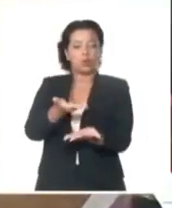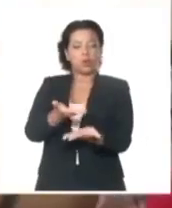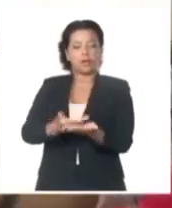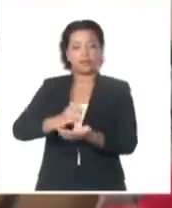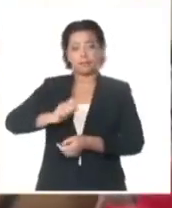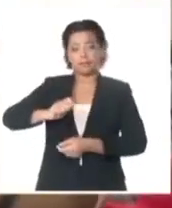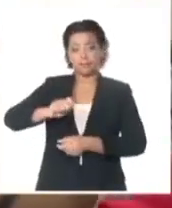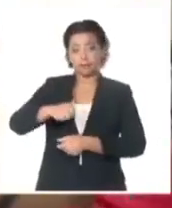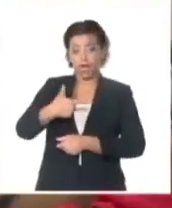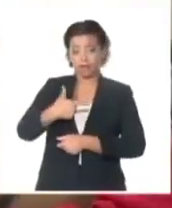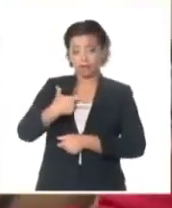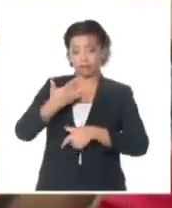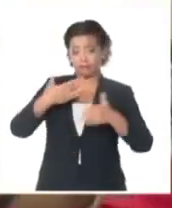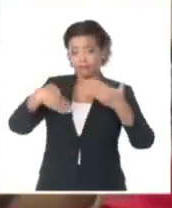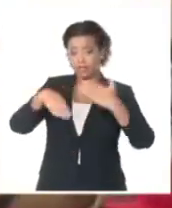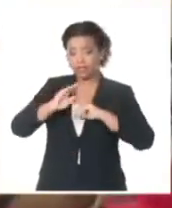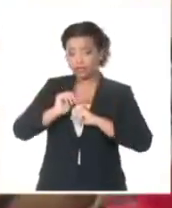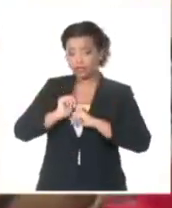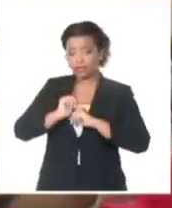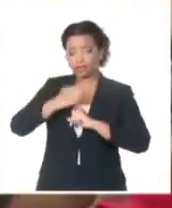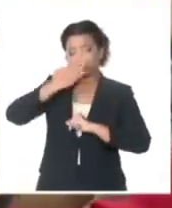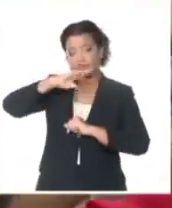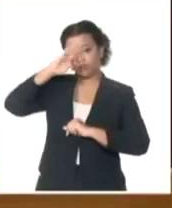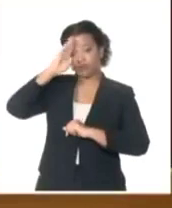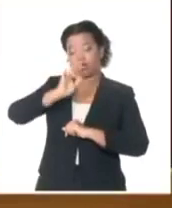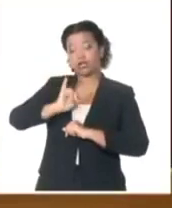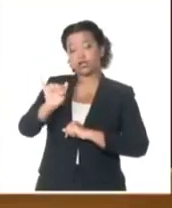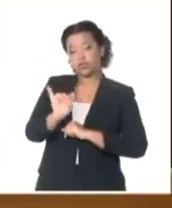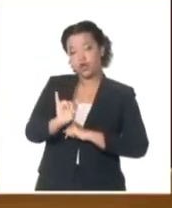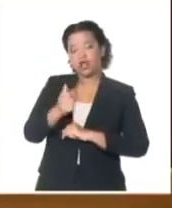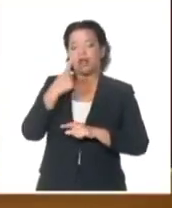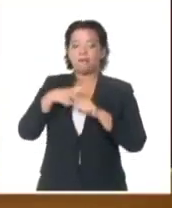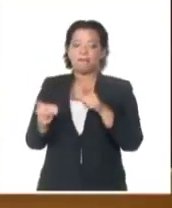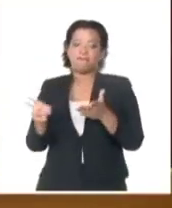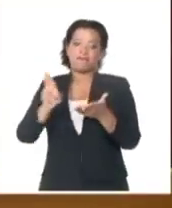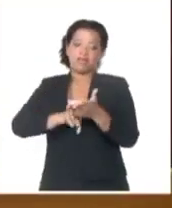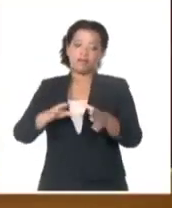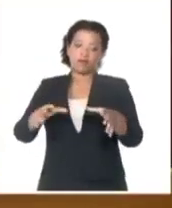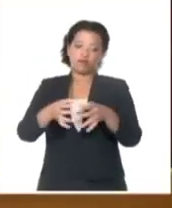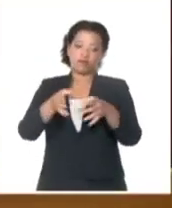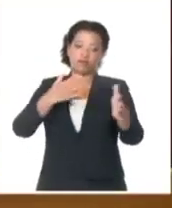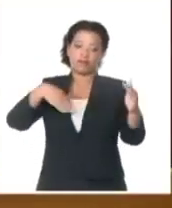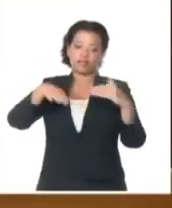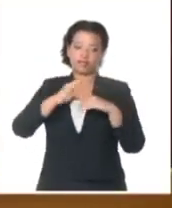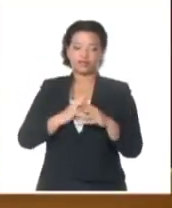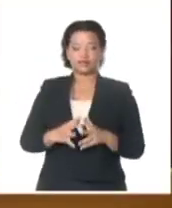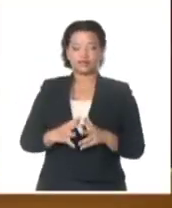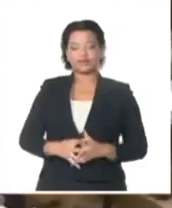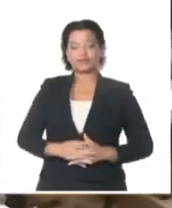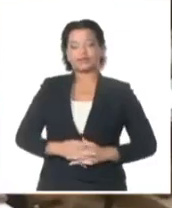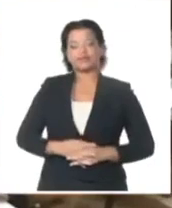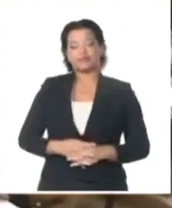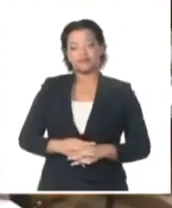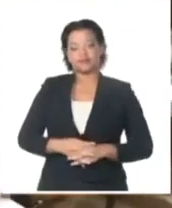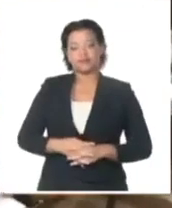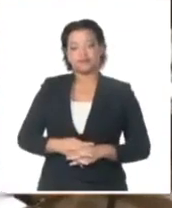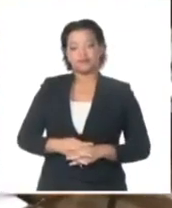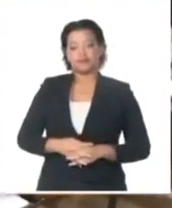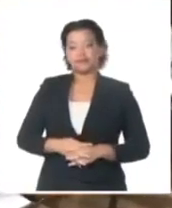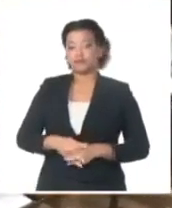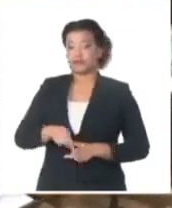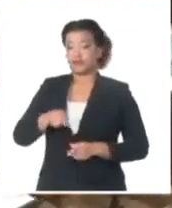viceprimeros ministros del gobierno cubano y demás miembros del Consejo de Ministros. Este, como explicó el